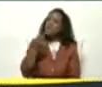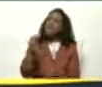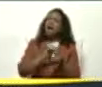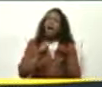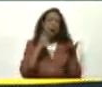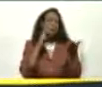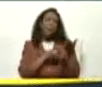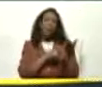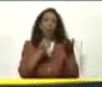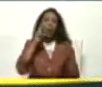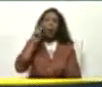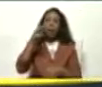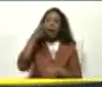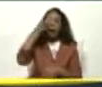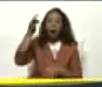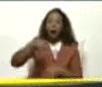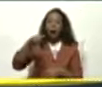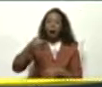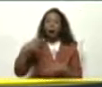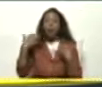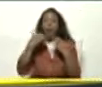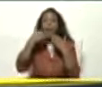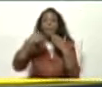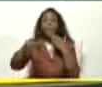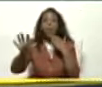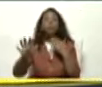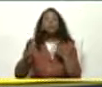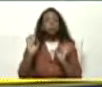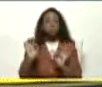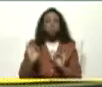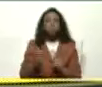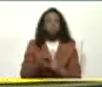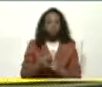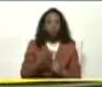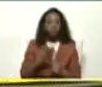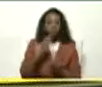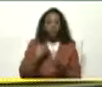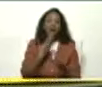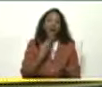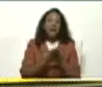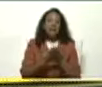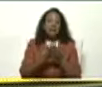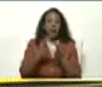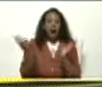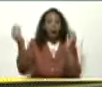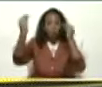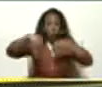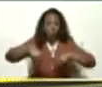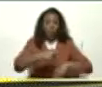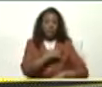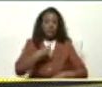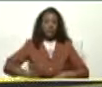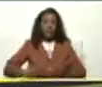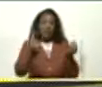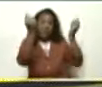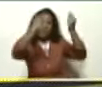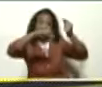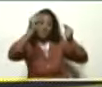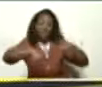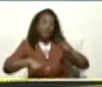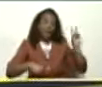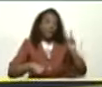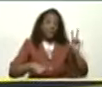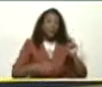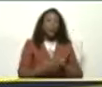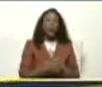Pero pronto Pronto Muy pronto Gracias al acuerdo Que se ha firmado Entre la